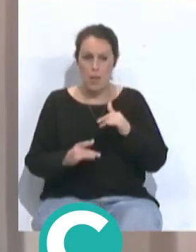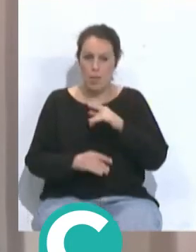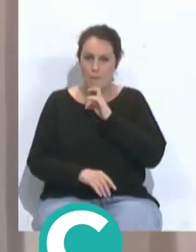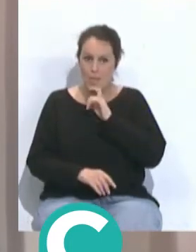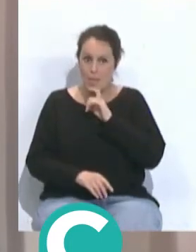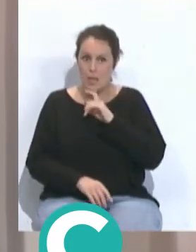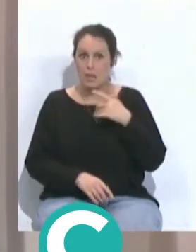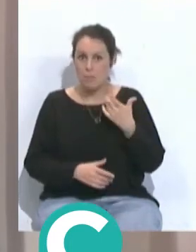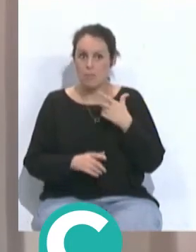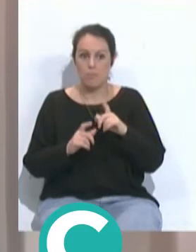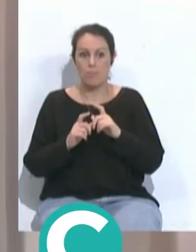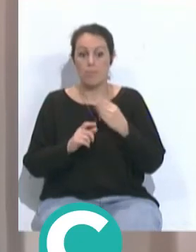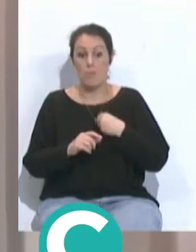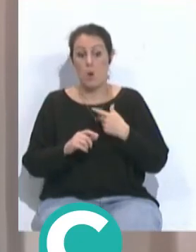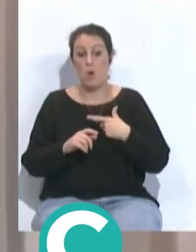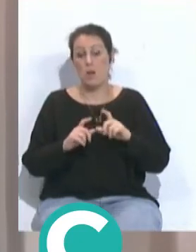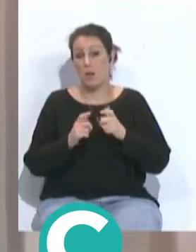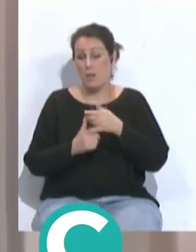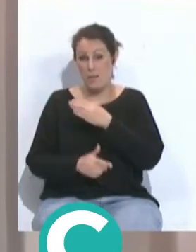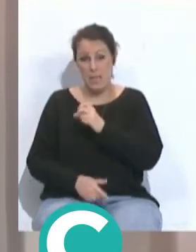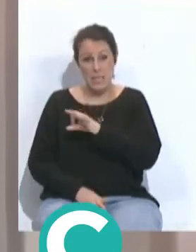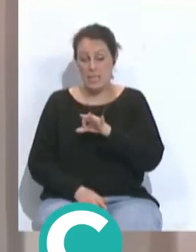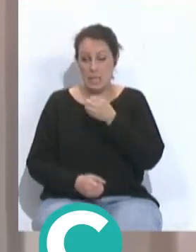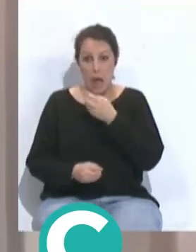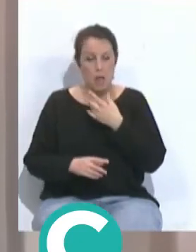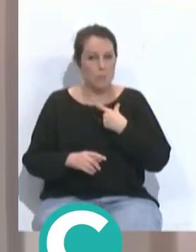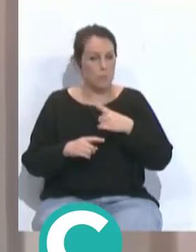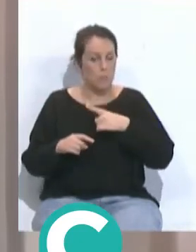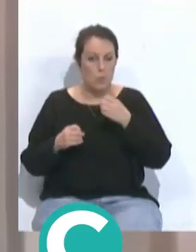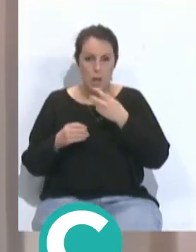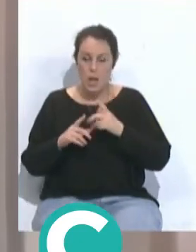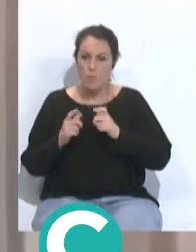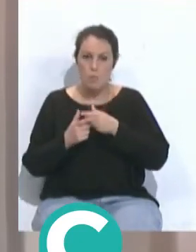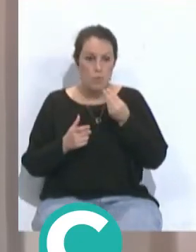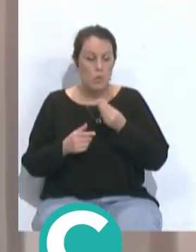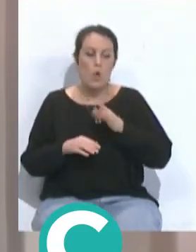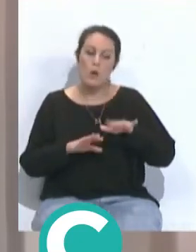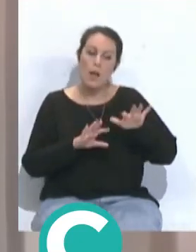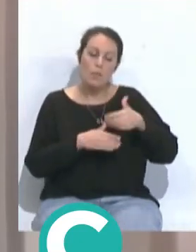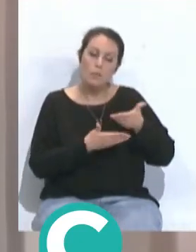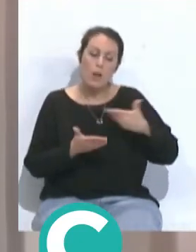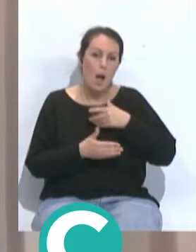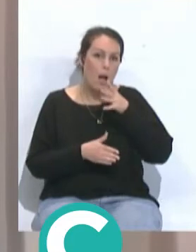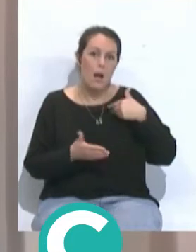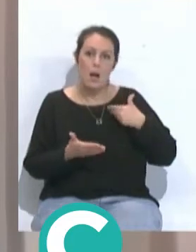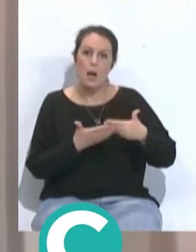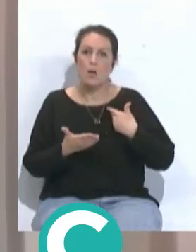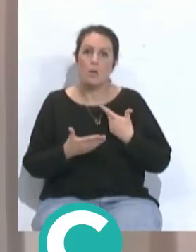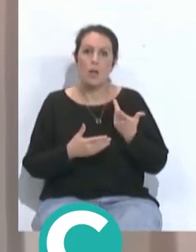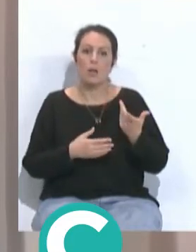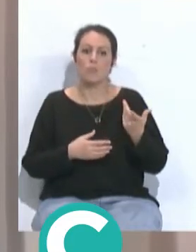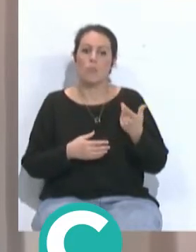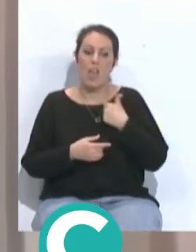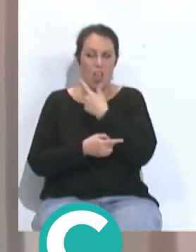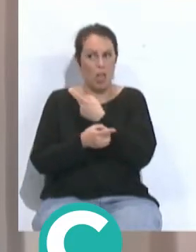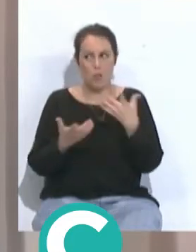complicado ves la plantilla que tiene el Real Betis ves como está el Betis un gran entrador una gran plantilla pero yo confío en el Cádiz el Cádiz hasta ahora nos está alusionando a